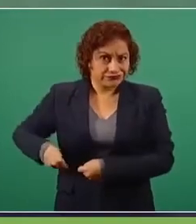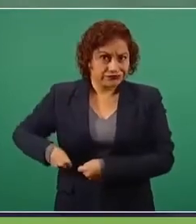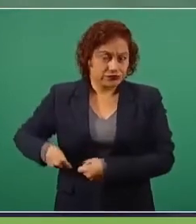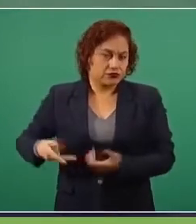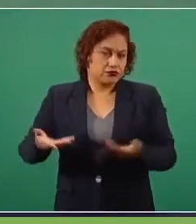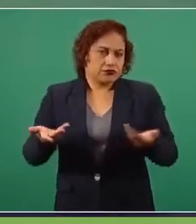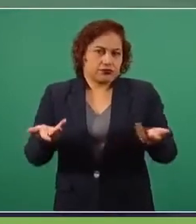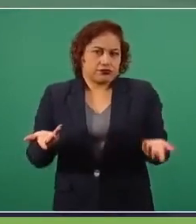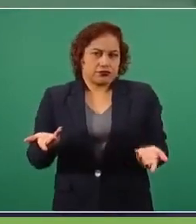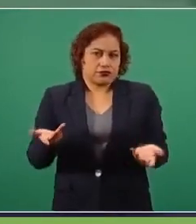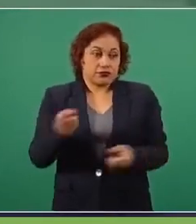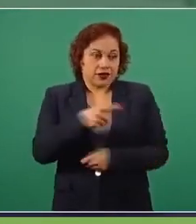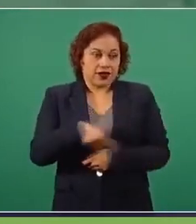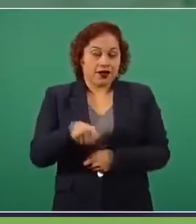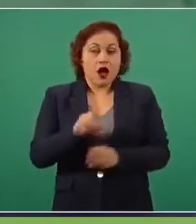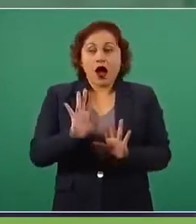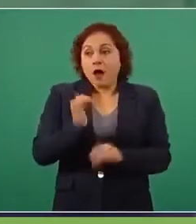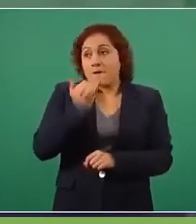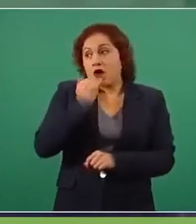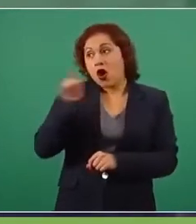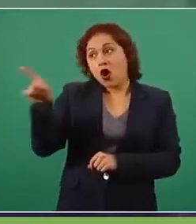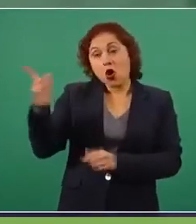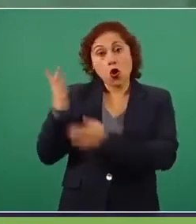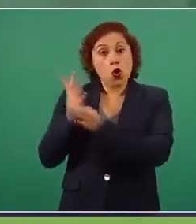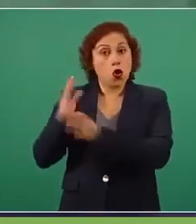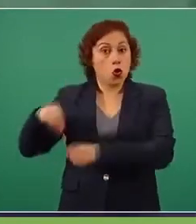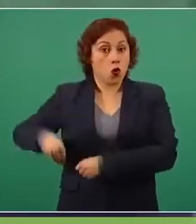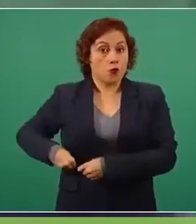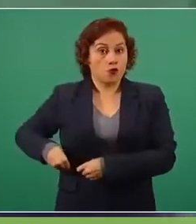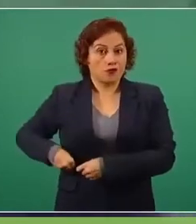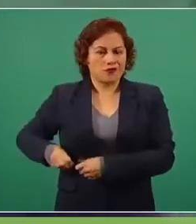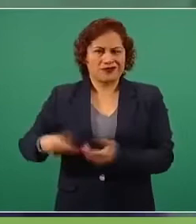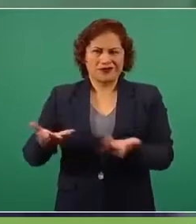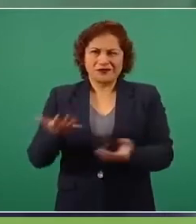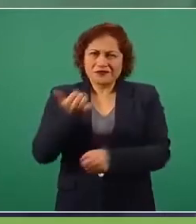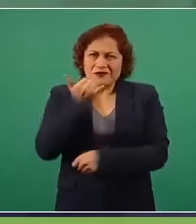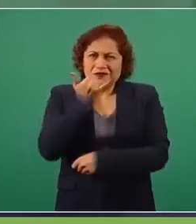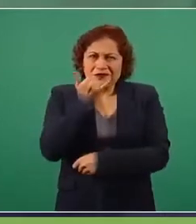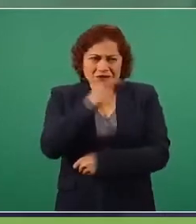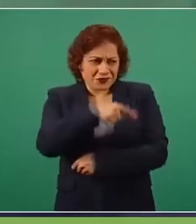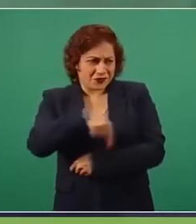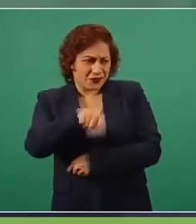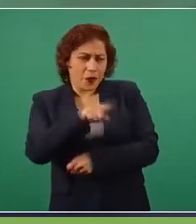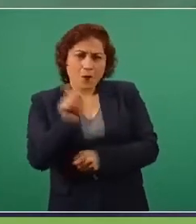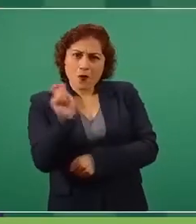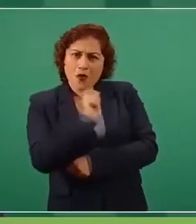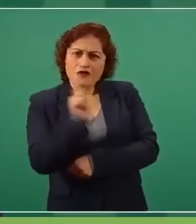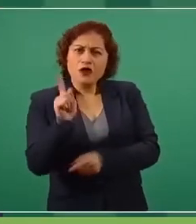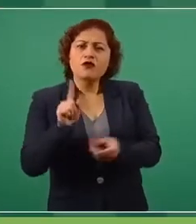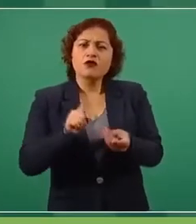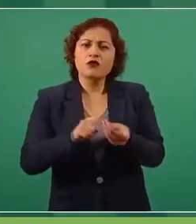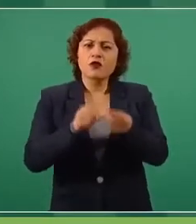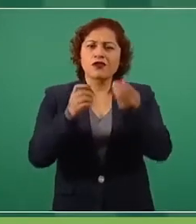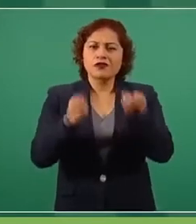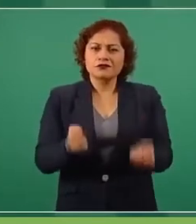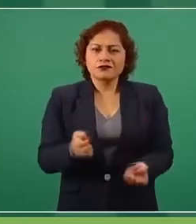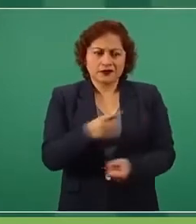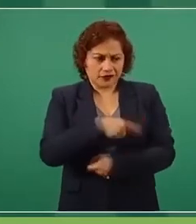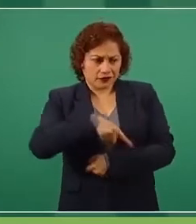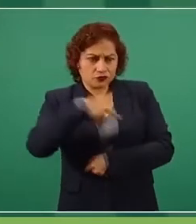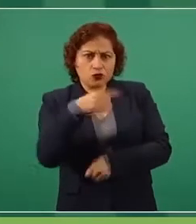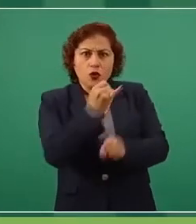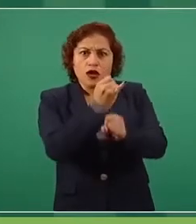constatar, revisar la información?